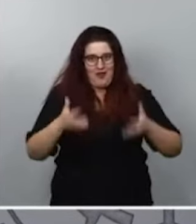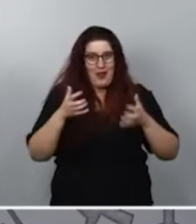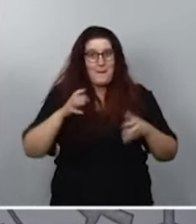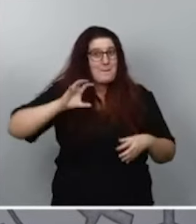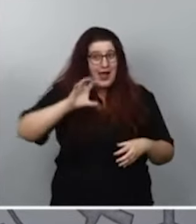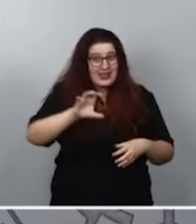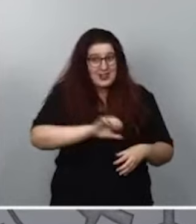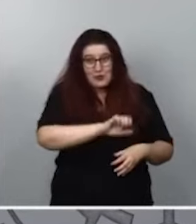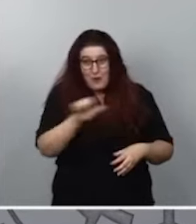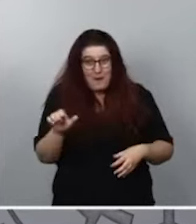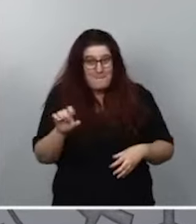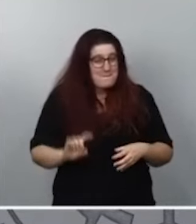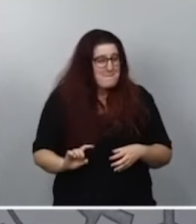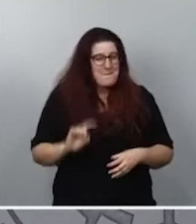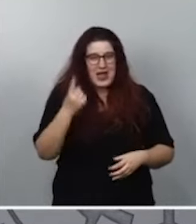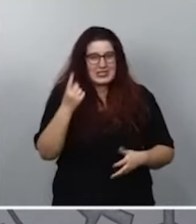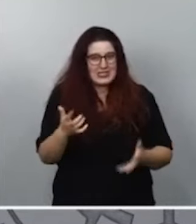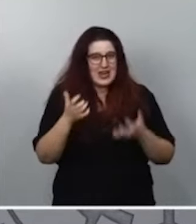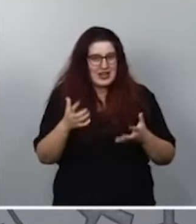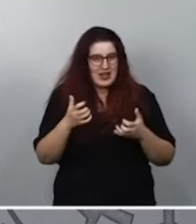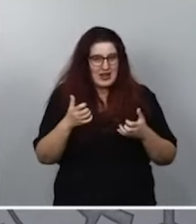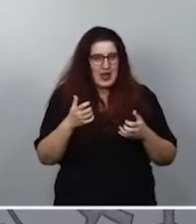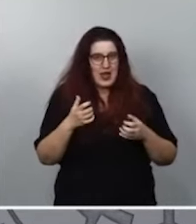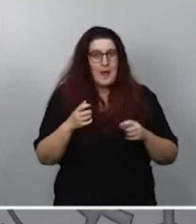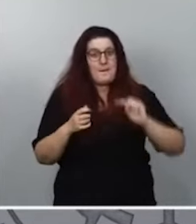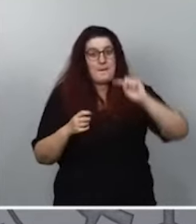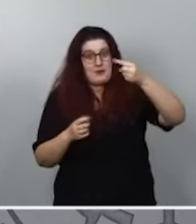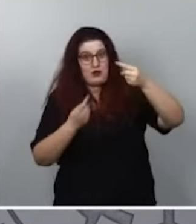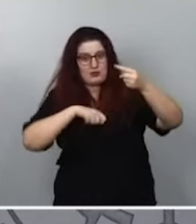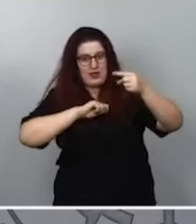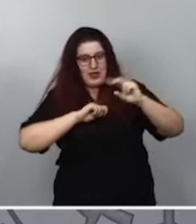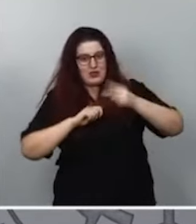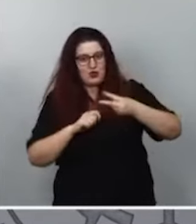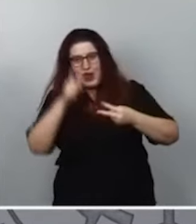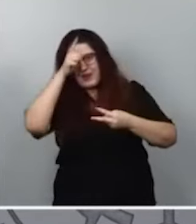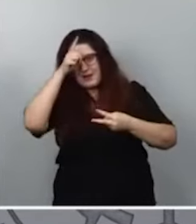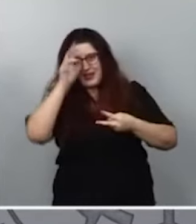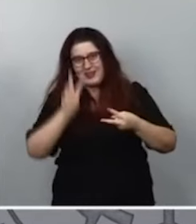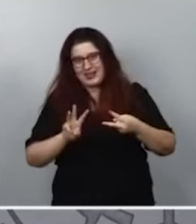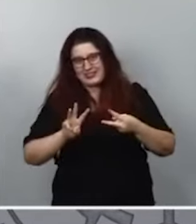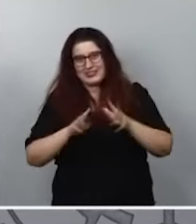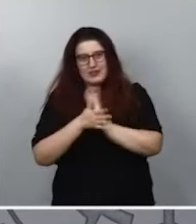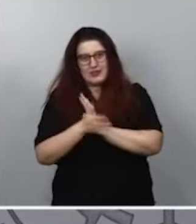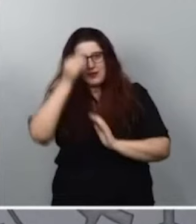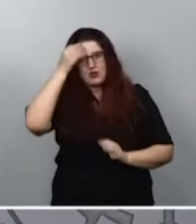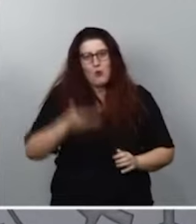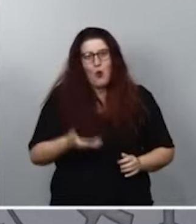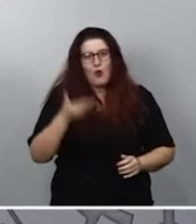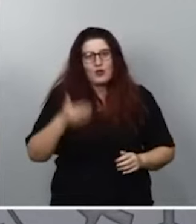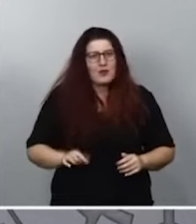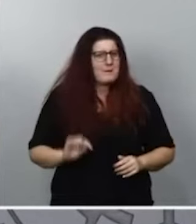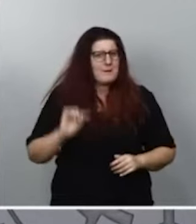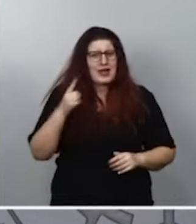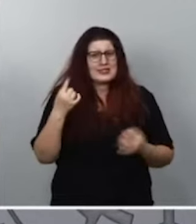europeo con más Eurocopas, con Alemania detrás de nosotros, con tres. Con lo cual, creo, de verdad, que lo verdaderamente importante